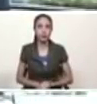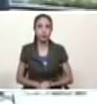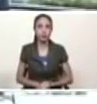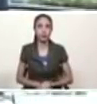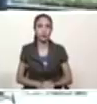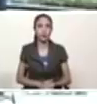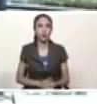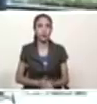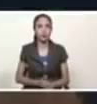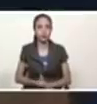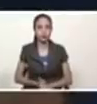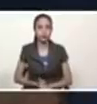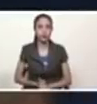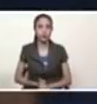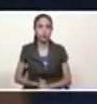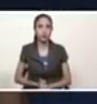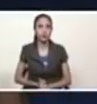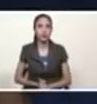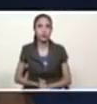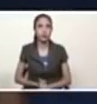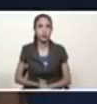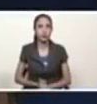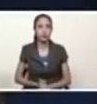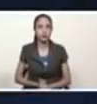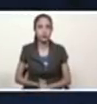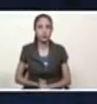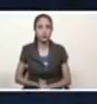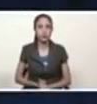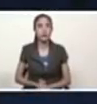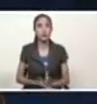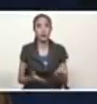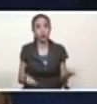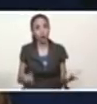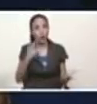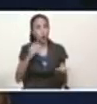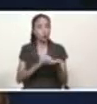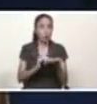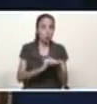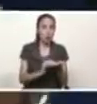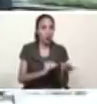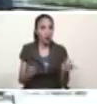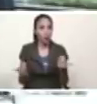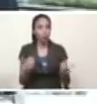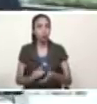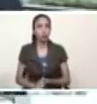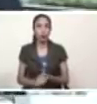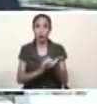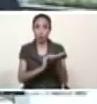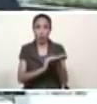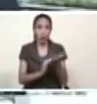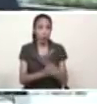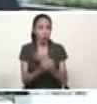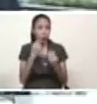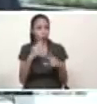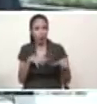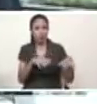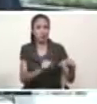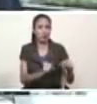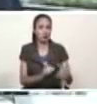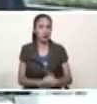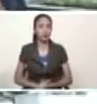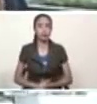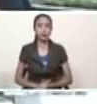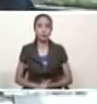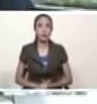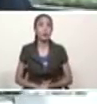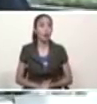nuestro concepto mundial de nuestra política internacional y nosotros enfrentaremos las pretensiones hegemónicas de